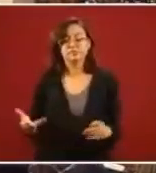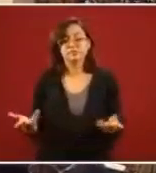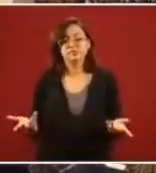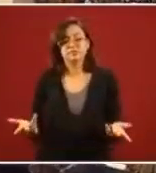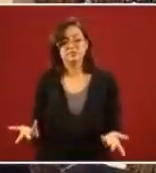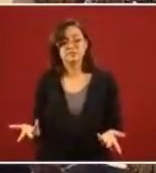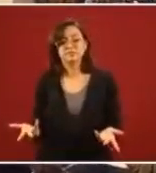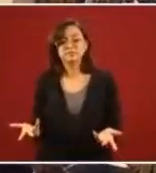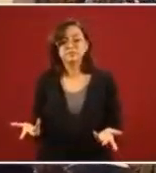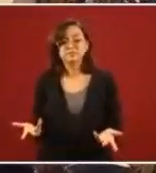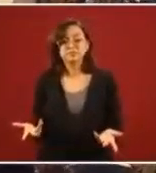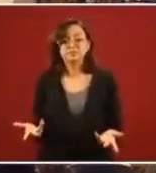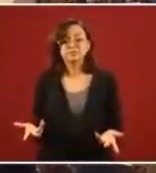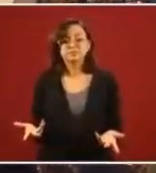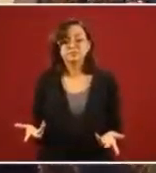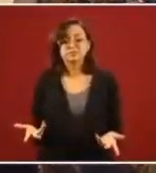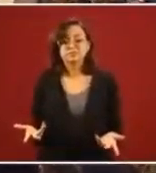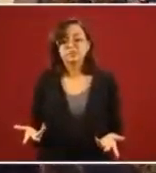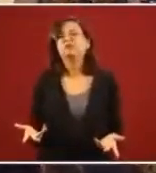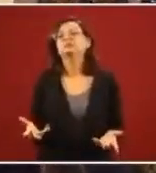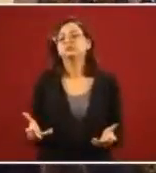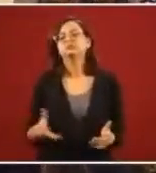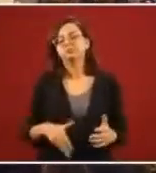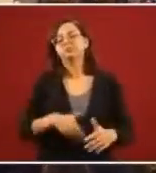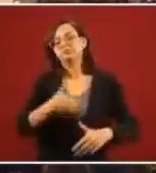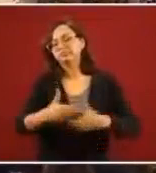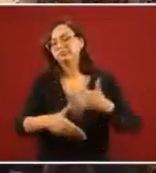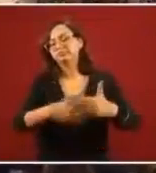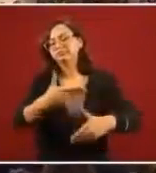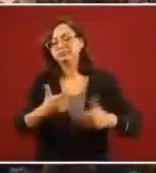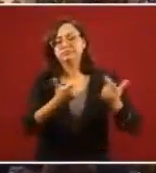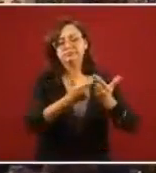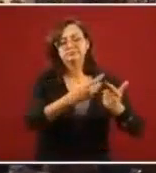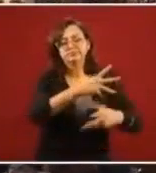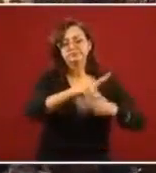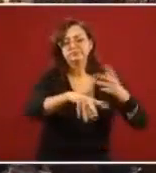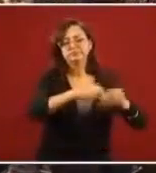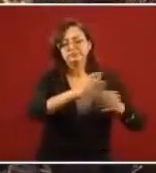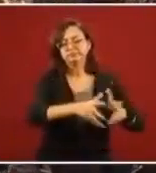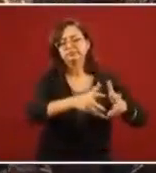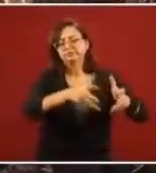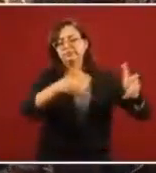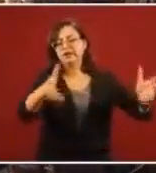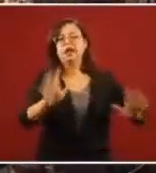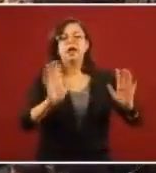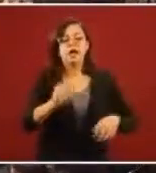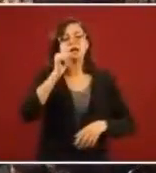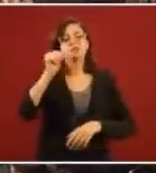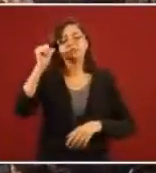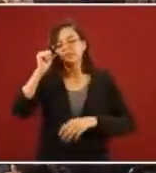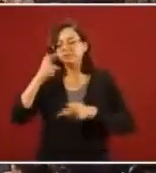Entonces, sí va a haber crecimiento. Bueno, por eso, precisamente, ayer integramos el gabinete